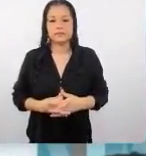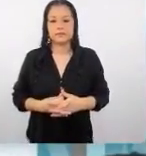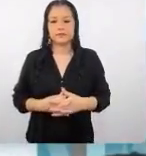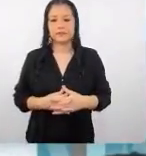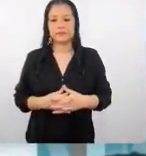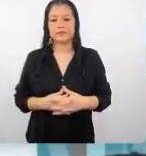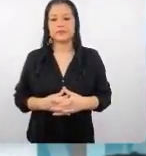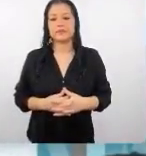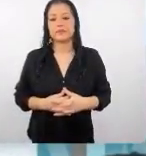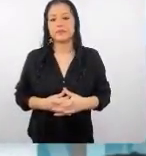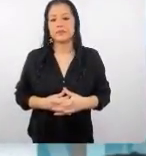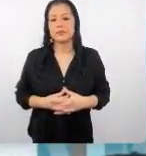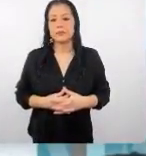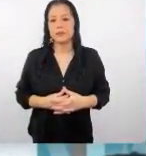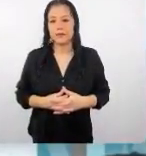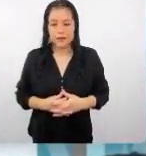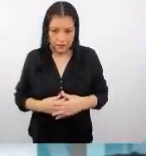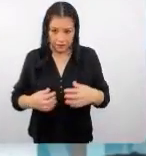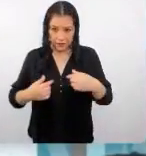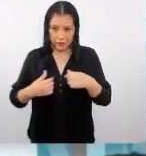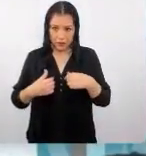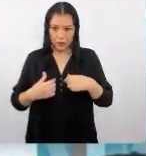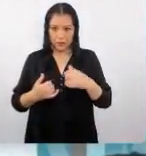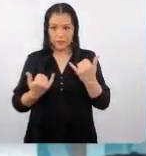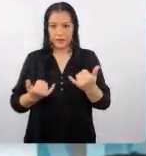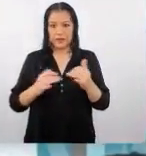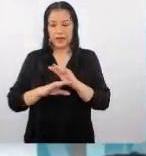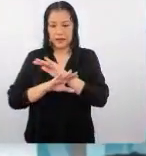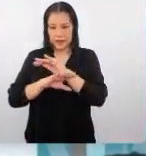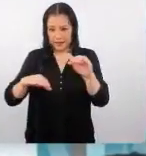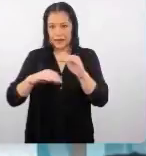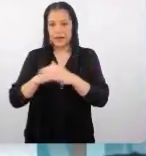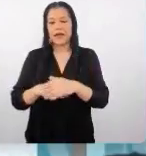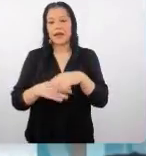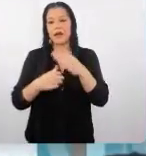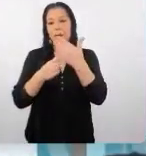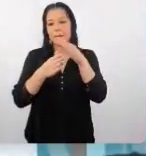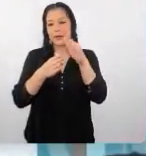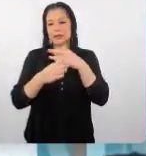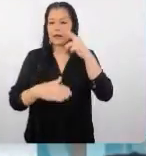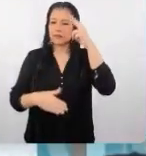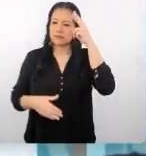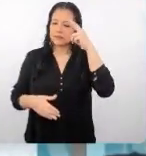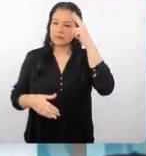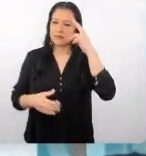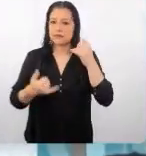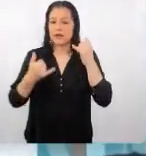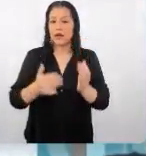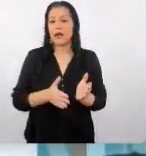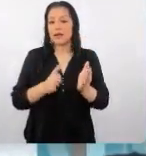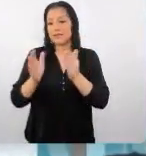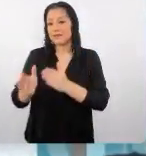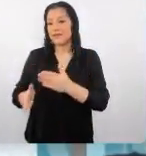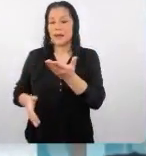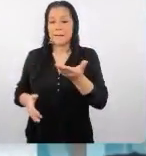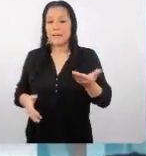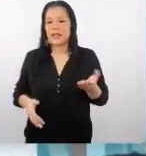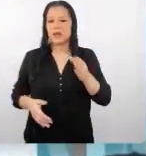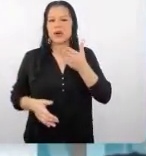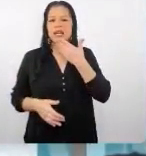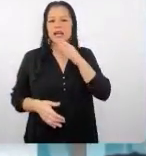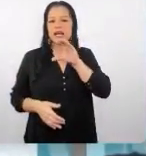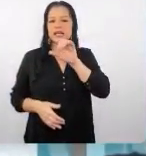Bueno, entonces, hasta aquí quería compartirles estas reflexiones. Ahora invito a Cintia